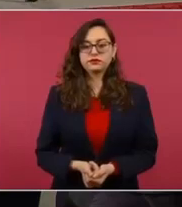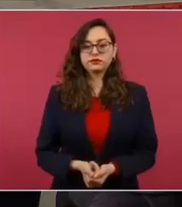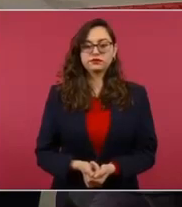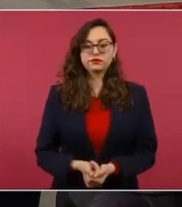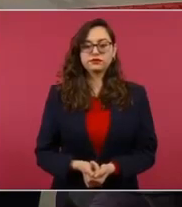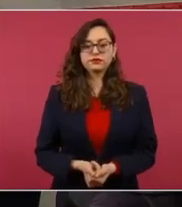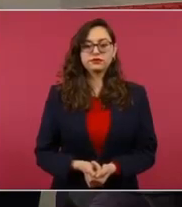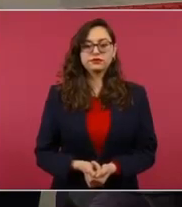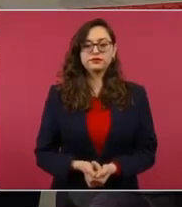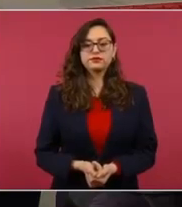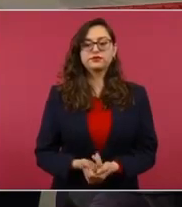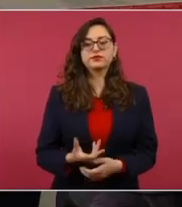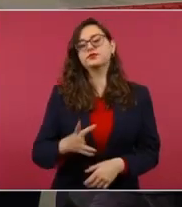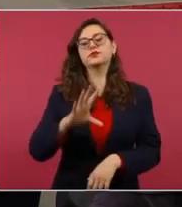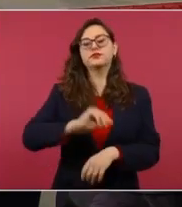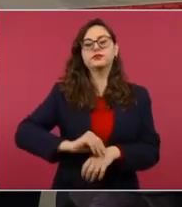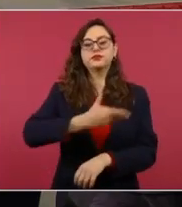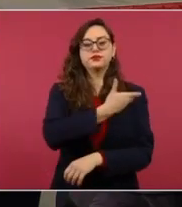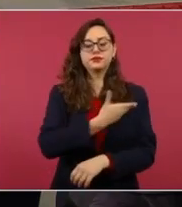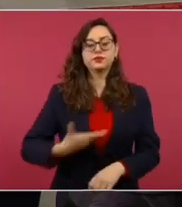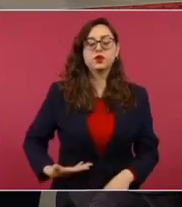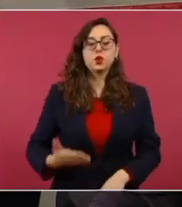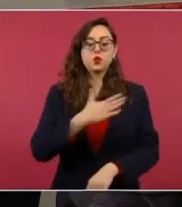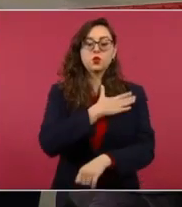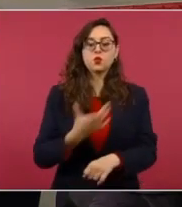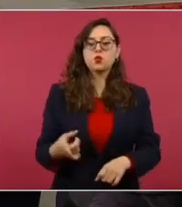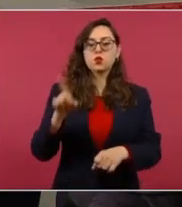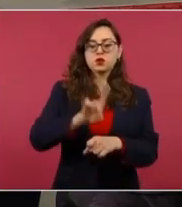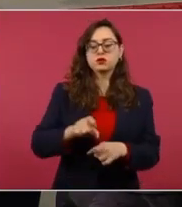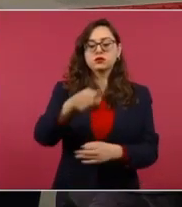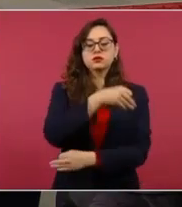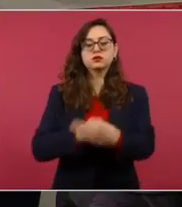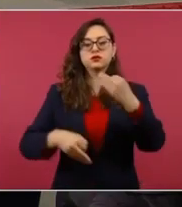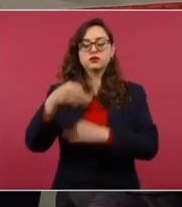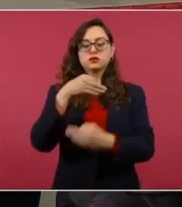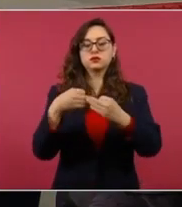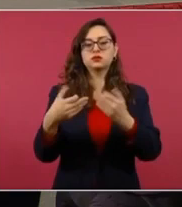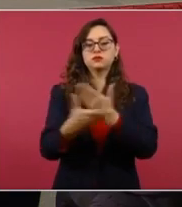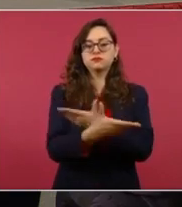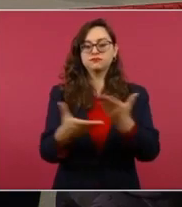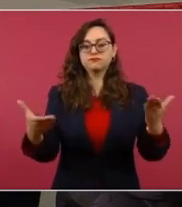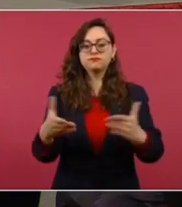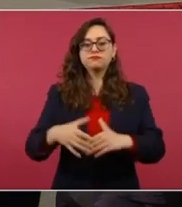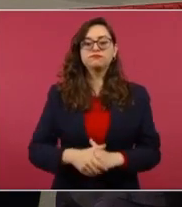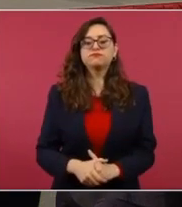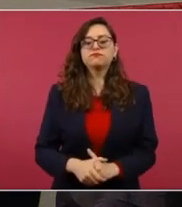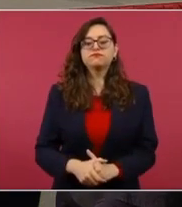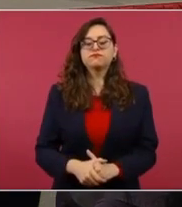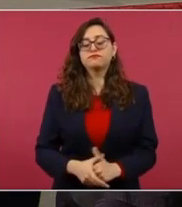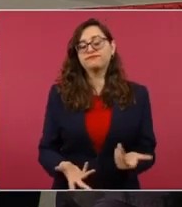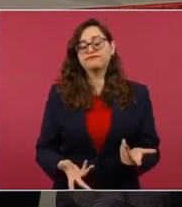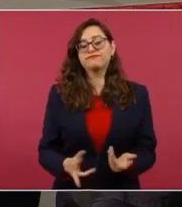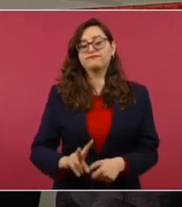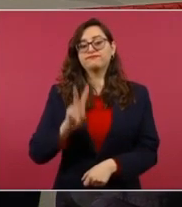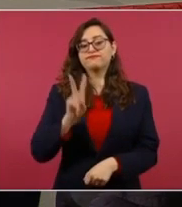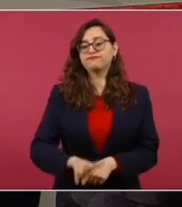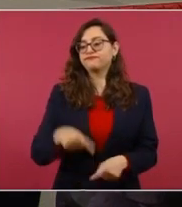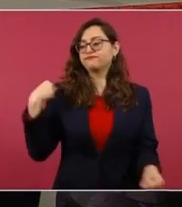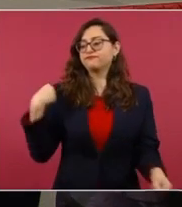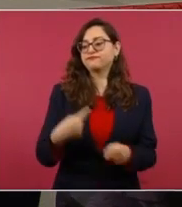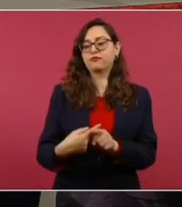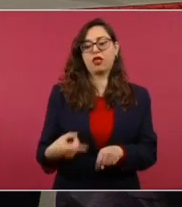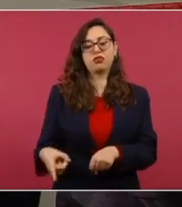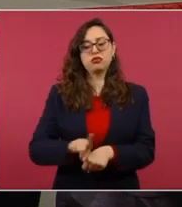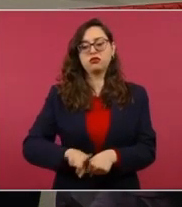Con su permiso, señor presidente. Muy buenos días tengan todos ustedes. Pues primero que nada agradecer el trabajo coordinado que realizamos todos los días